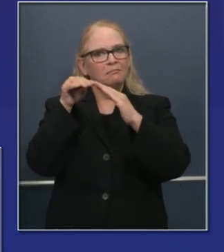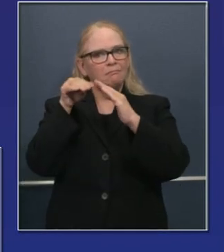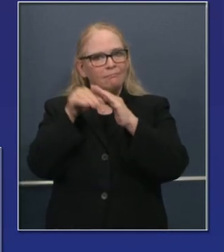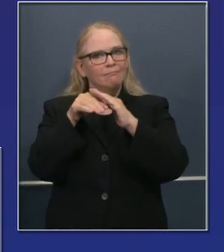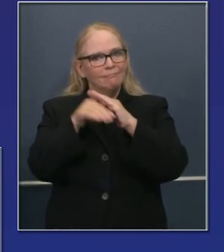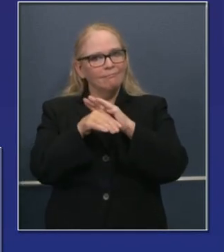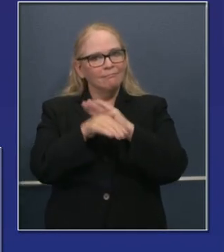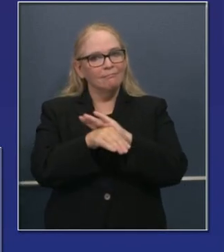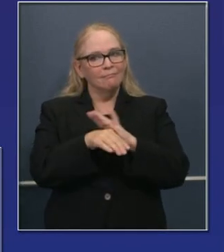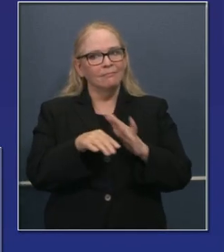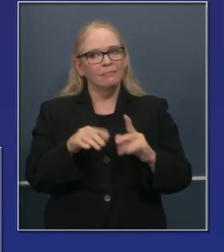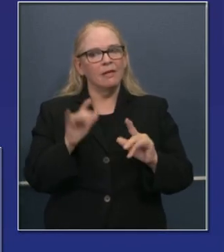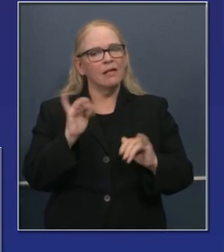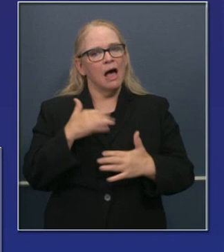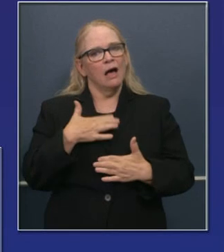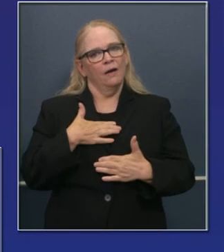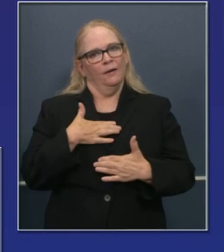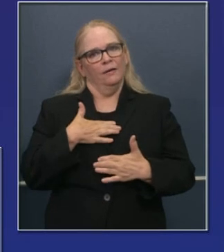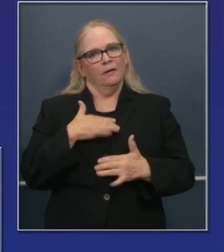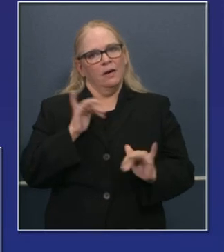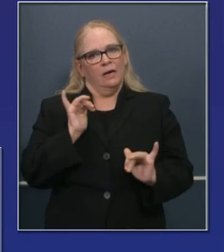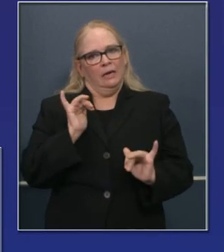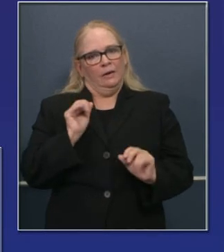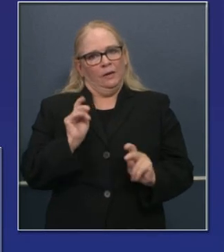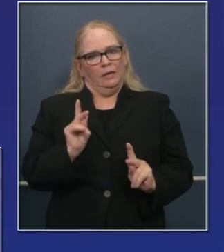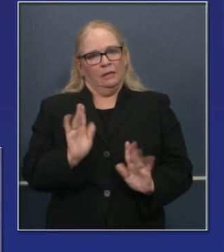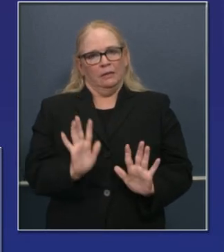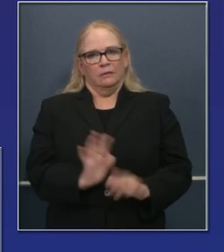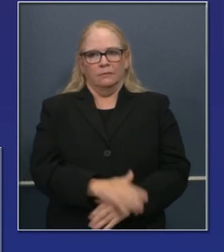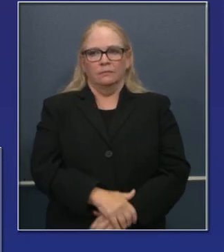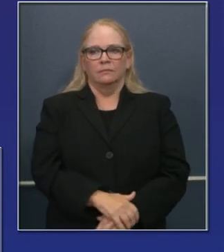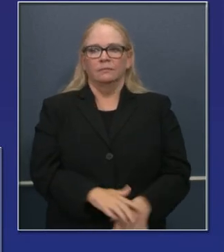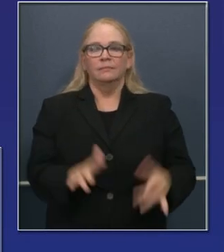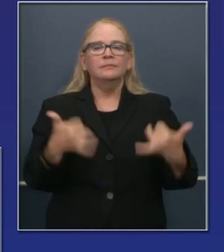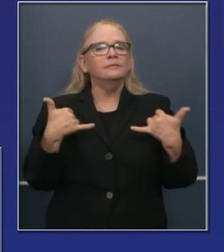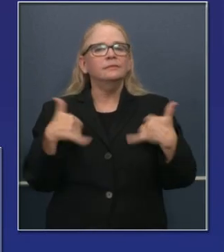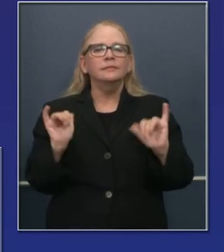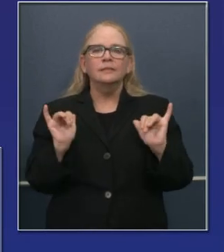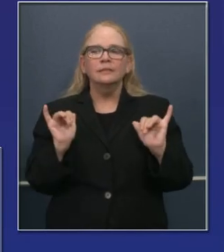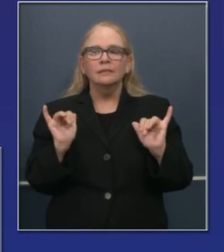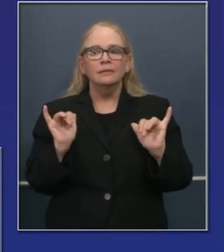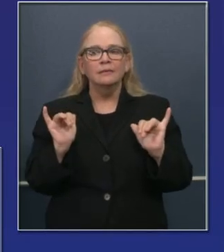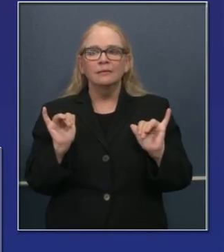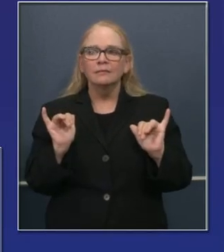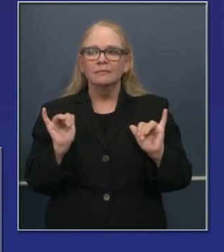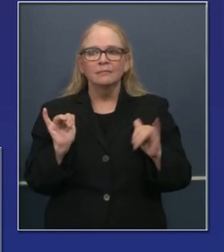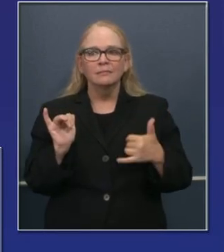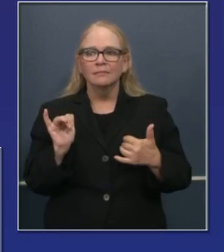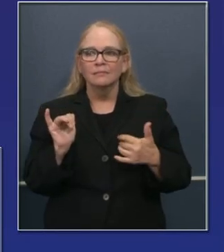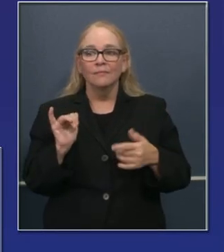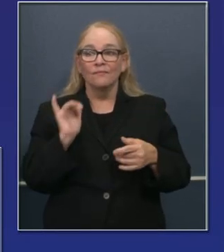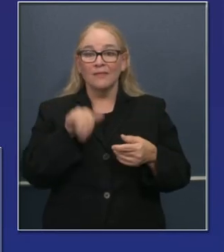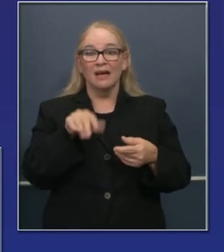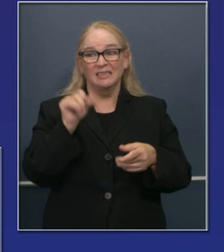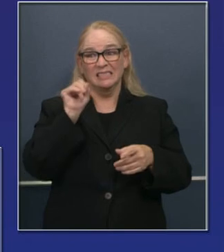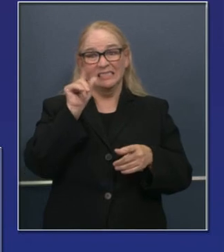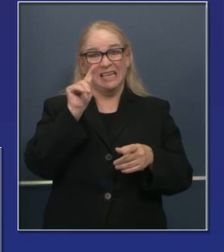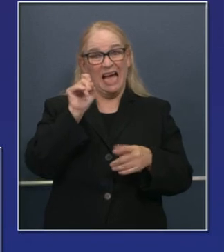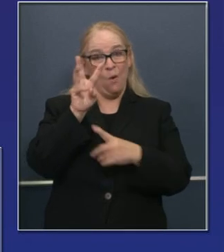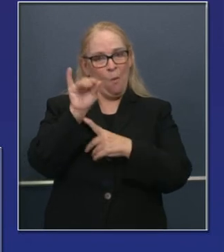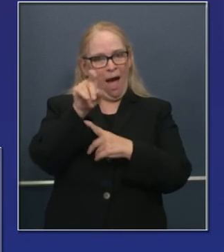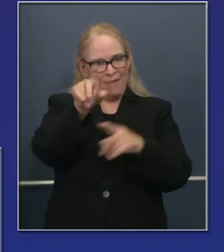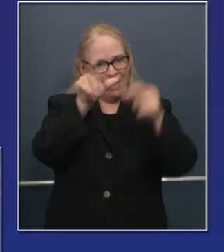que es algo alentador. Sin embargo, todas estas cifras son sombrías y siempre nos recuerdan que